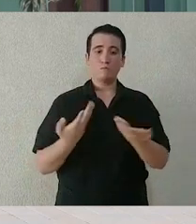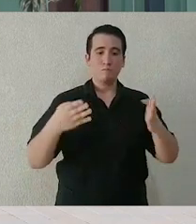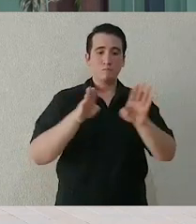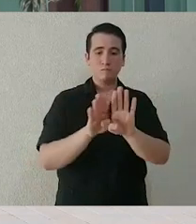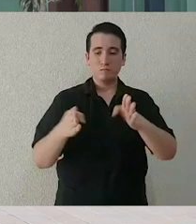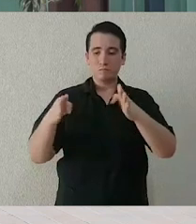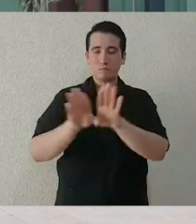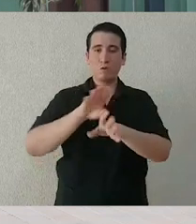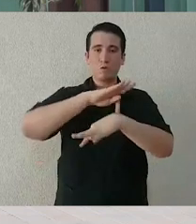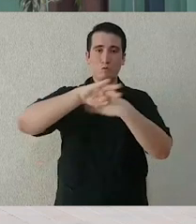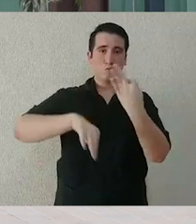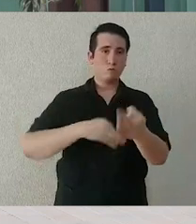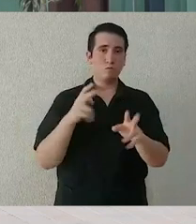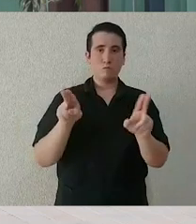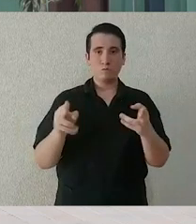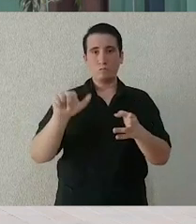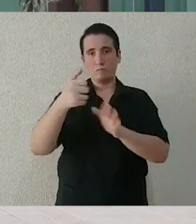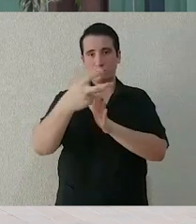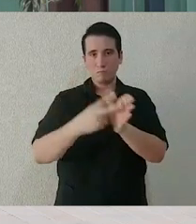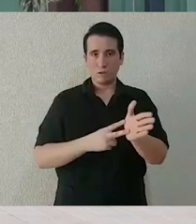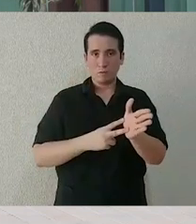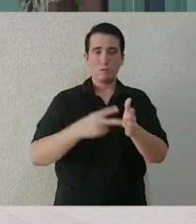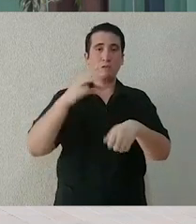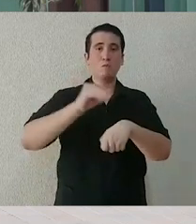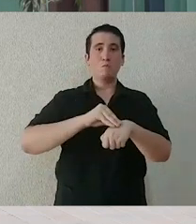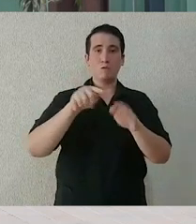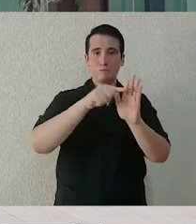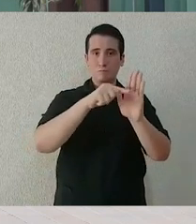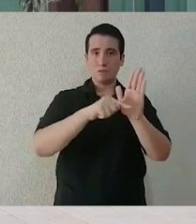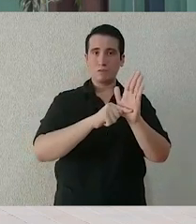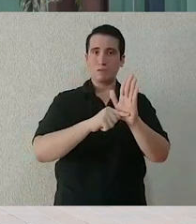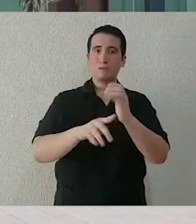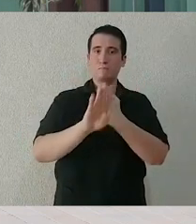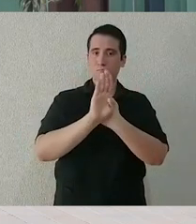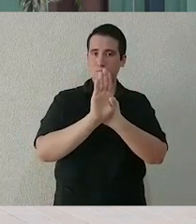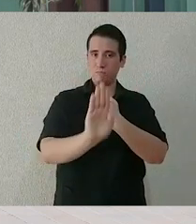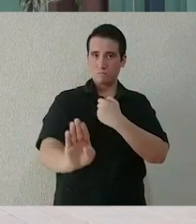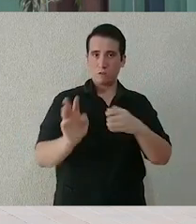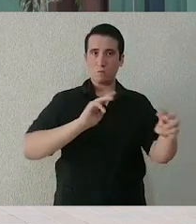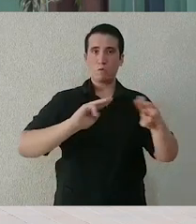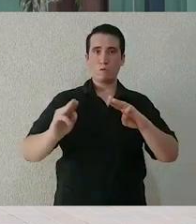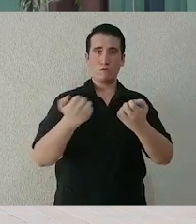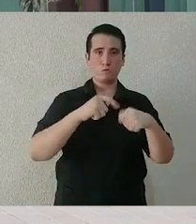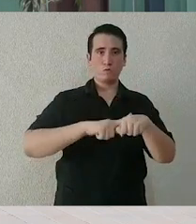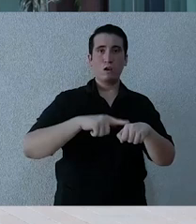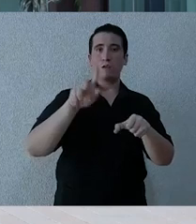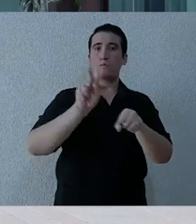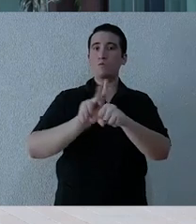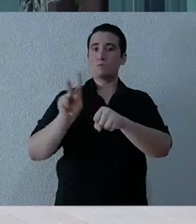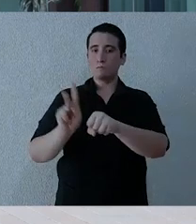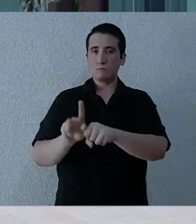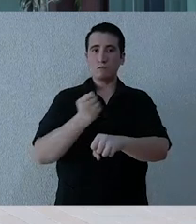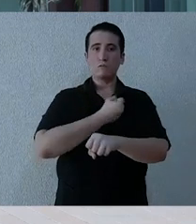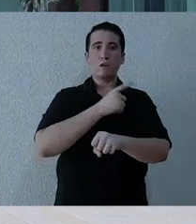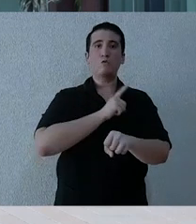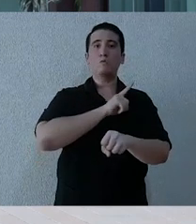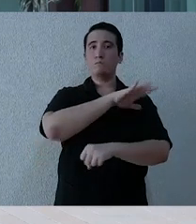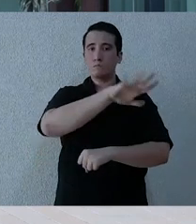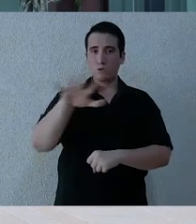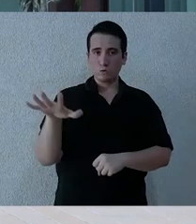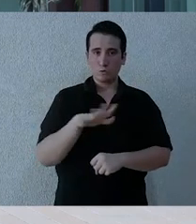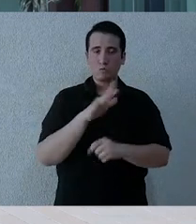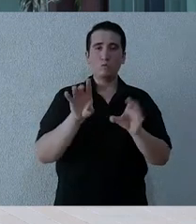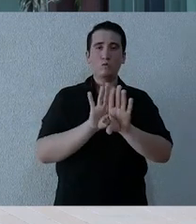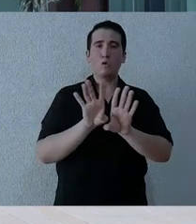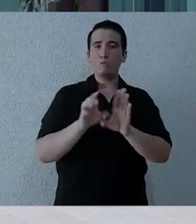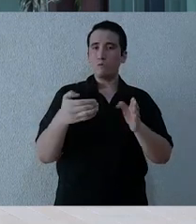un hospital temporal, lo que hoy nos permite contar con un nuevo espacio para atender a pacientes con coronavirus. El día de mañana